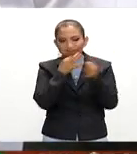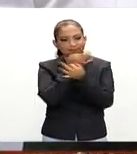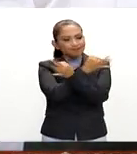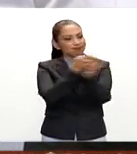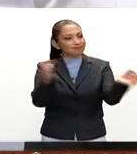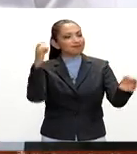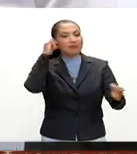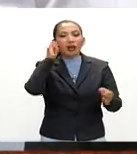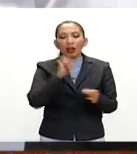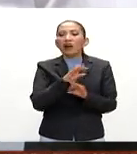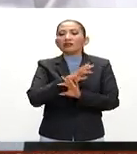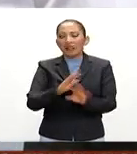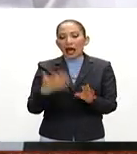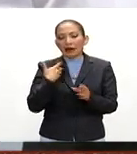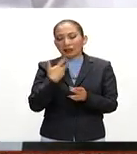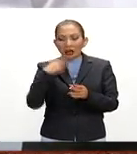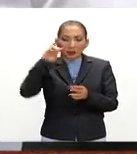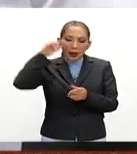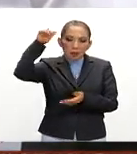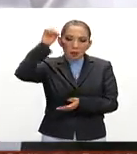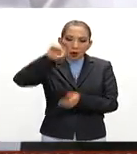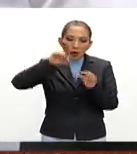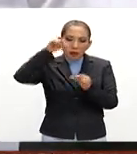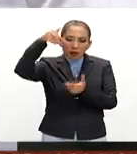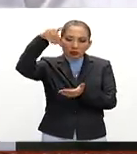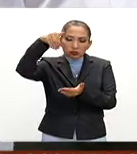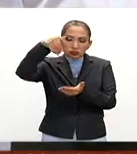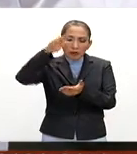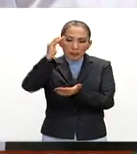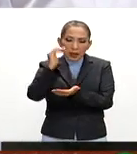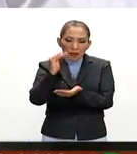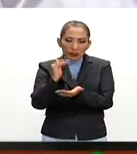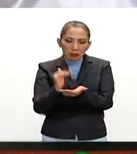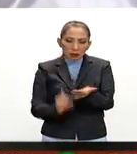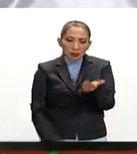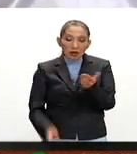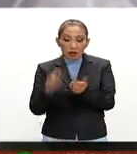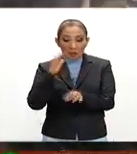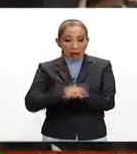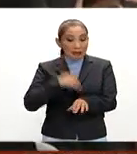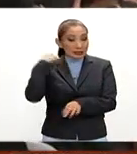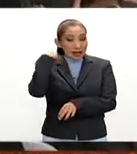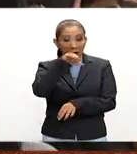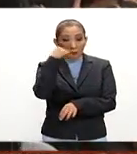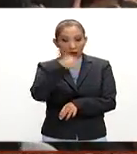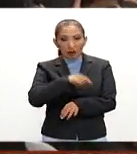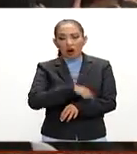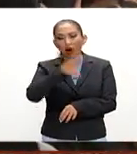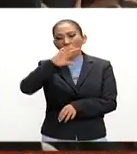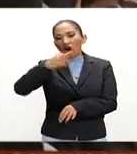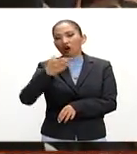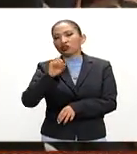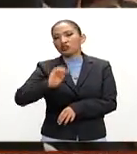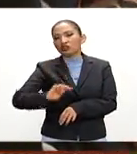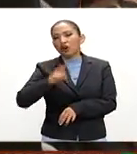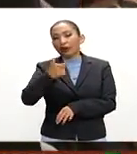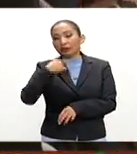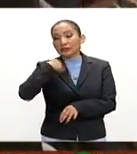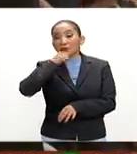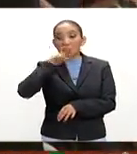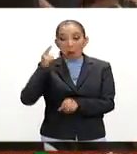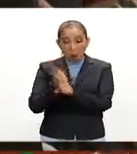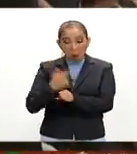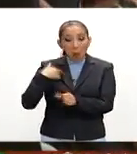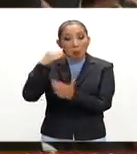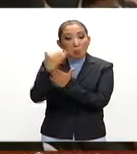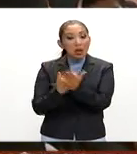Guerrero tiene indicadores que van a la baja, especialmente en Acapulco. Osorio Chong también destacó una reducción en